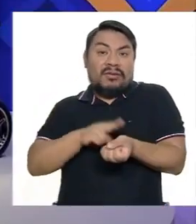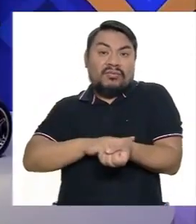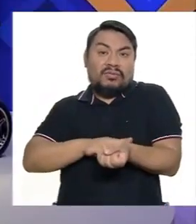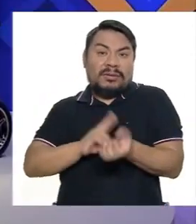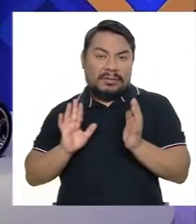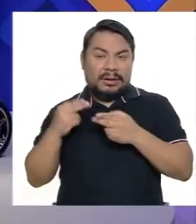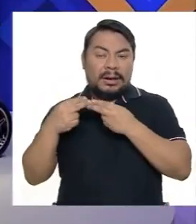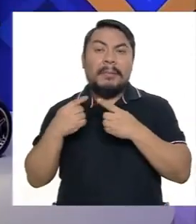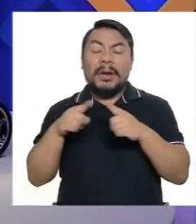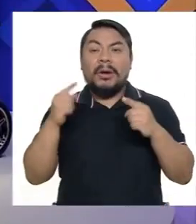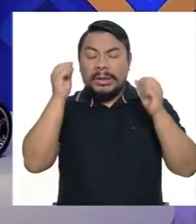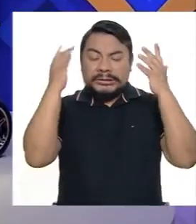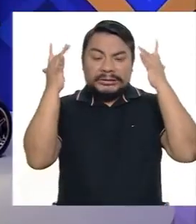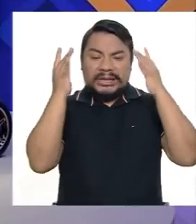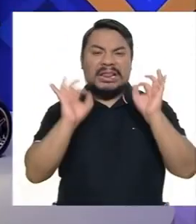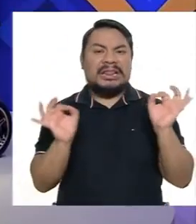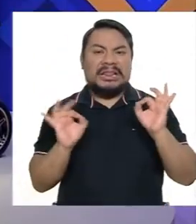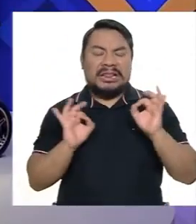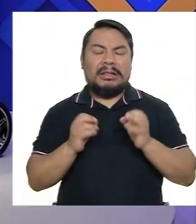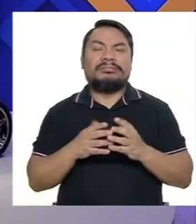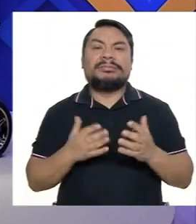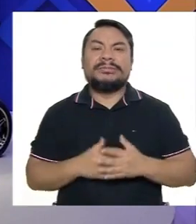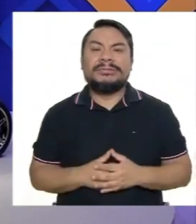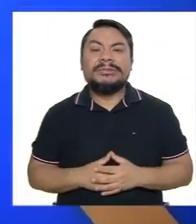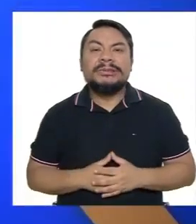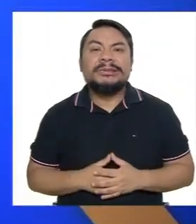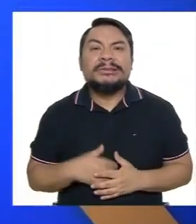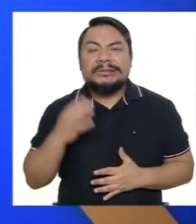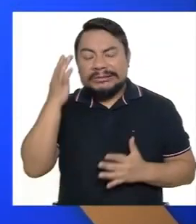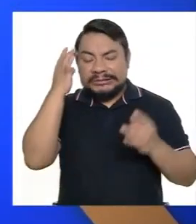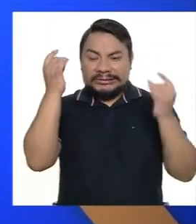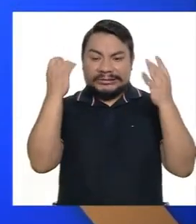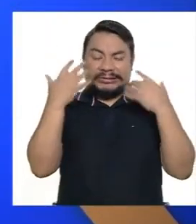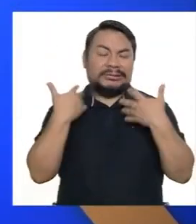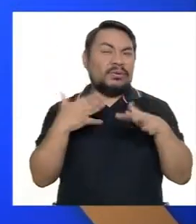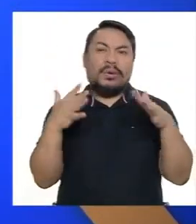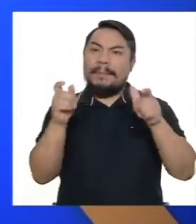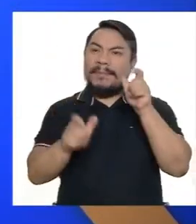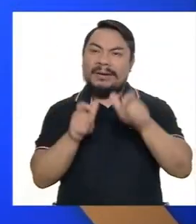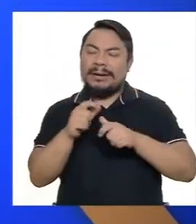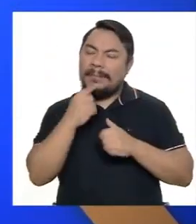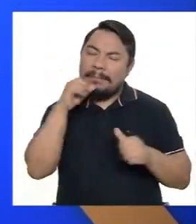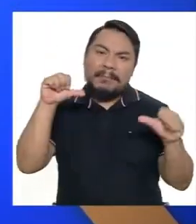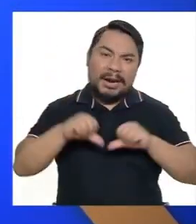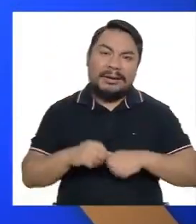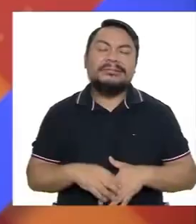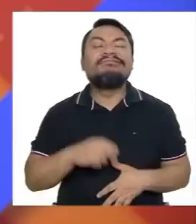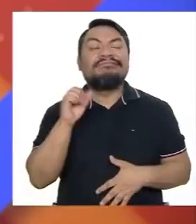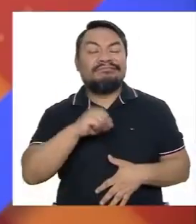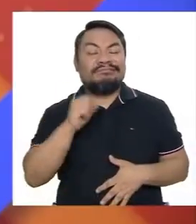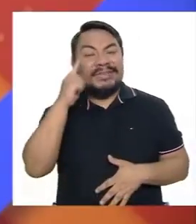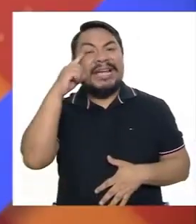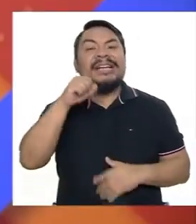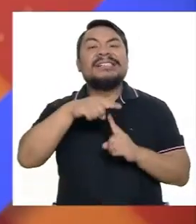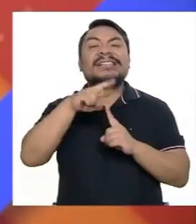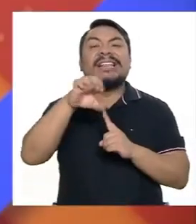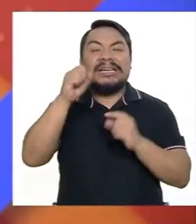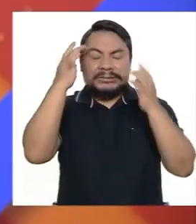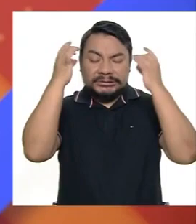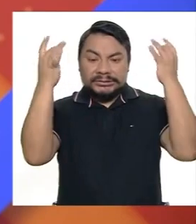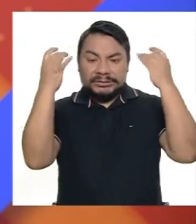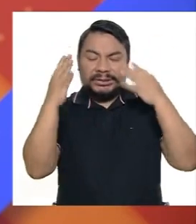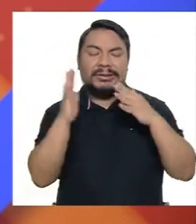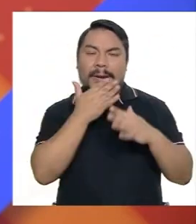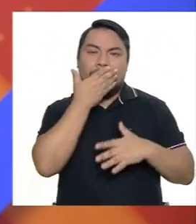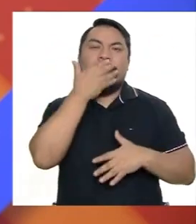si no hay estrés, no se desarrolla. El estrés es tan dañino para cualquier persona. Así es, totalmente. Así que mejor